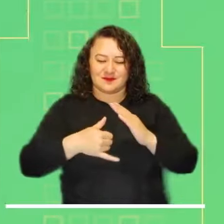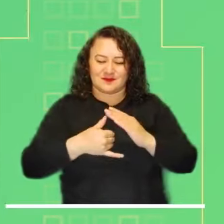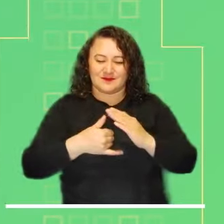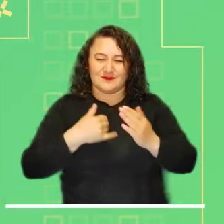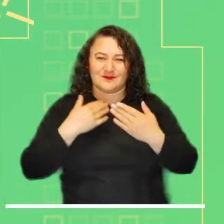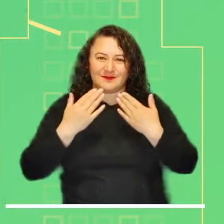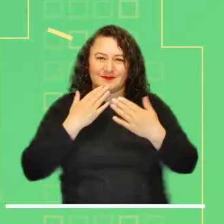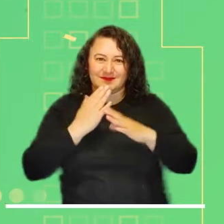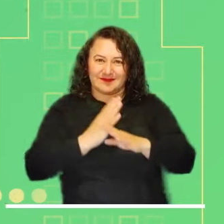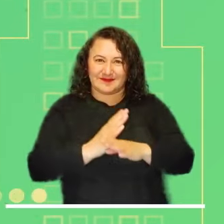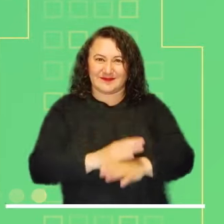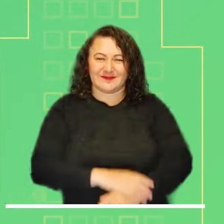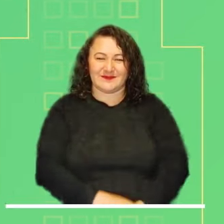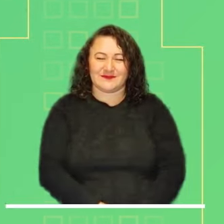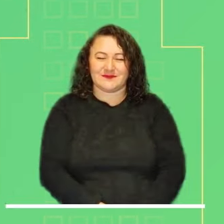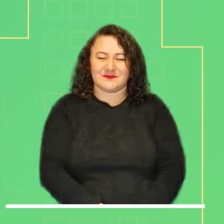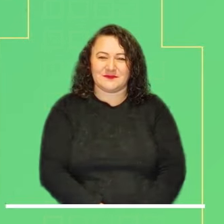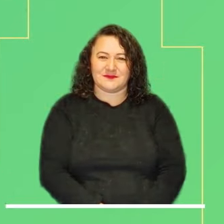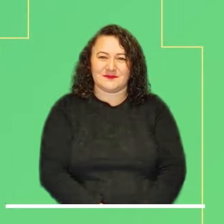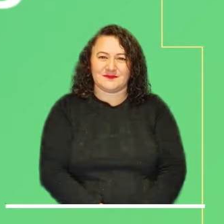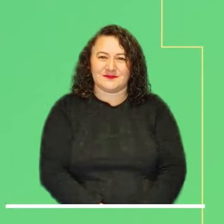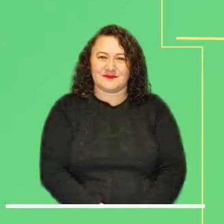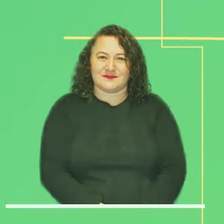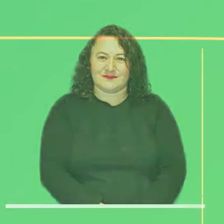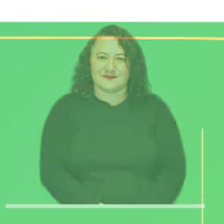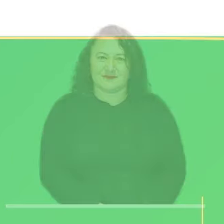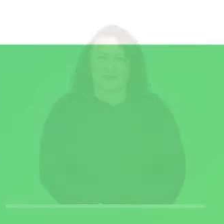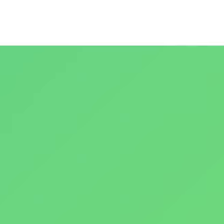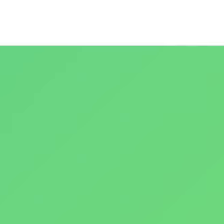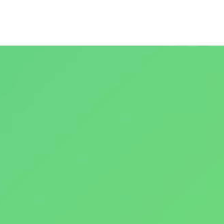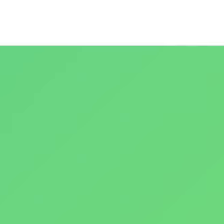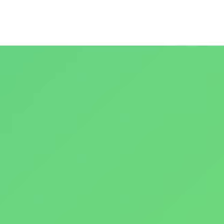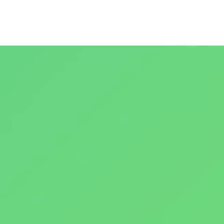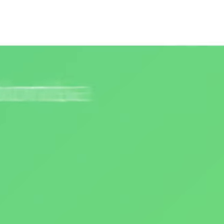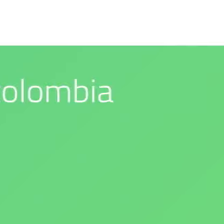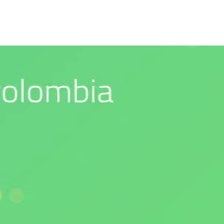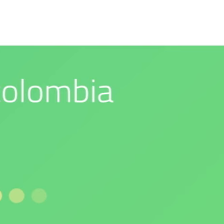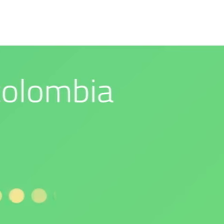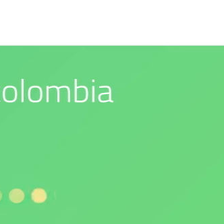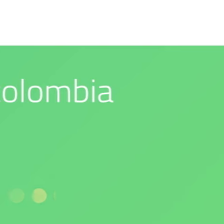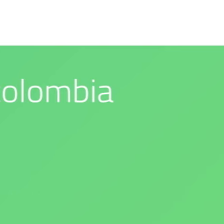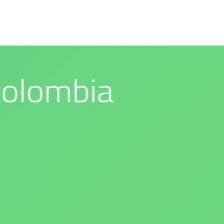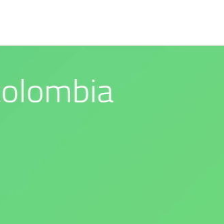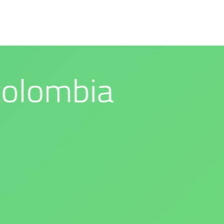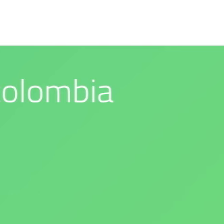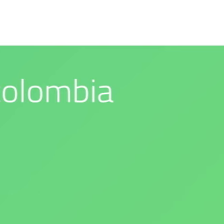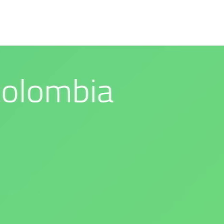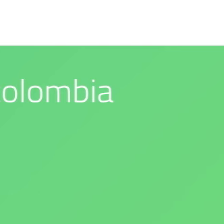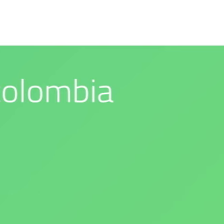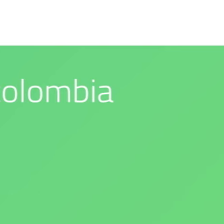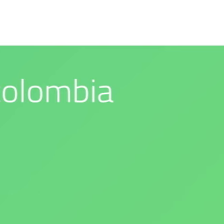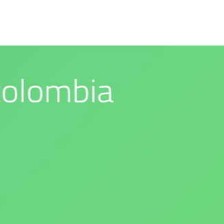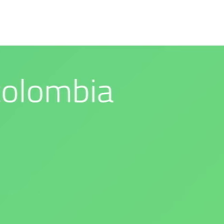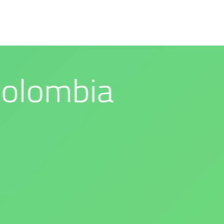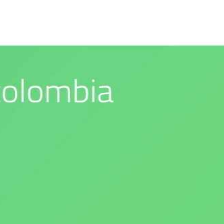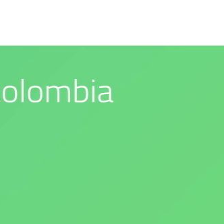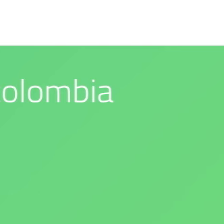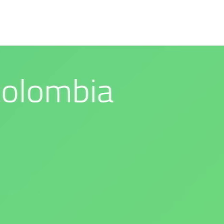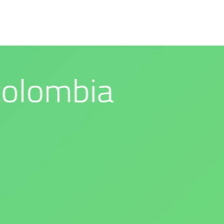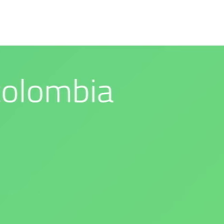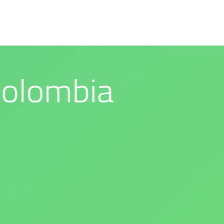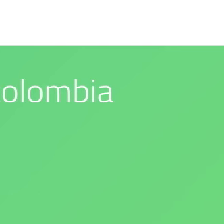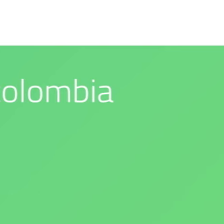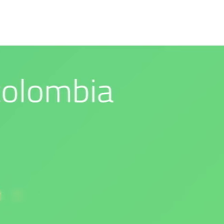Síguenos en nuestras redes sociales. Nuestro compromiso es con el medio ambiente. IDEAM es confianza y